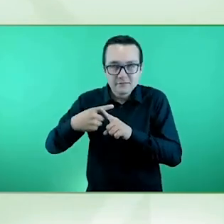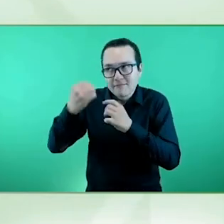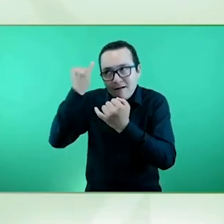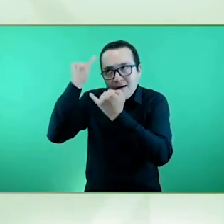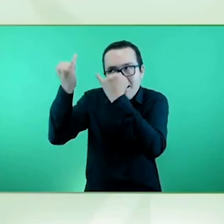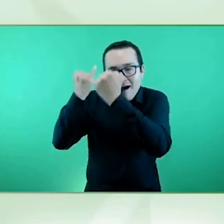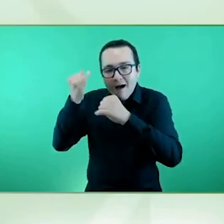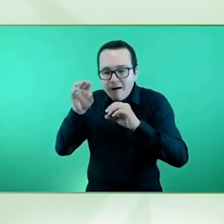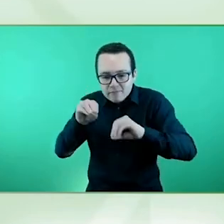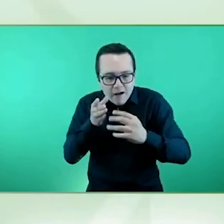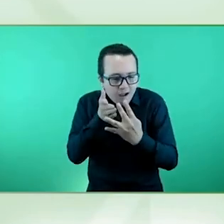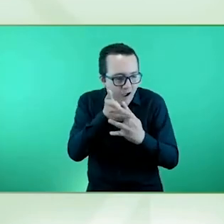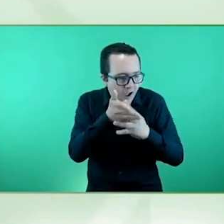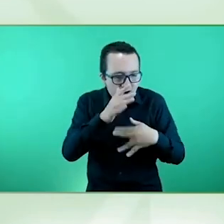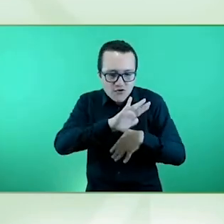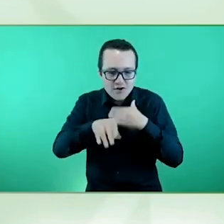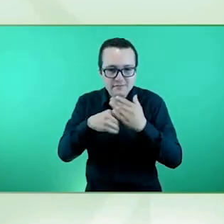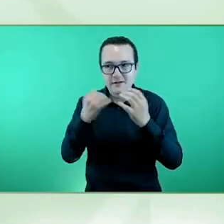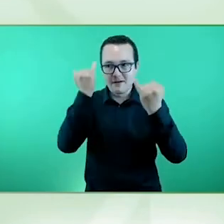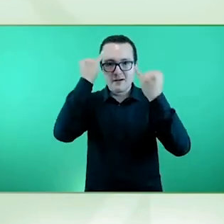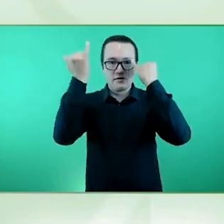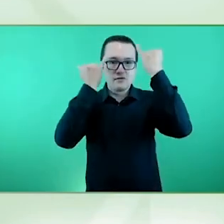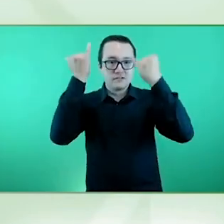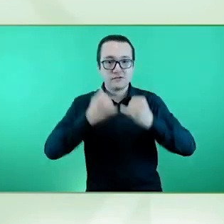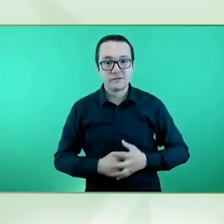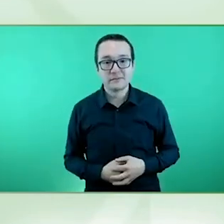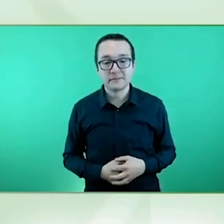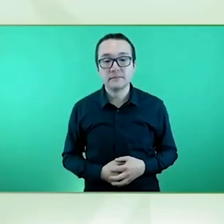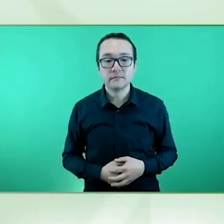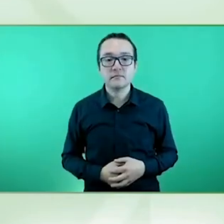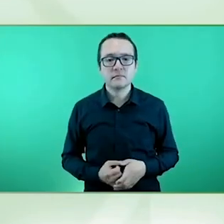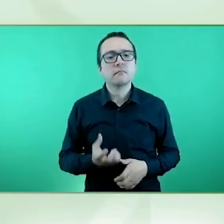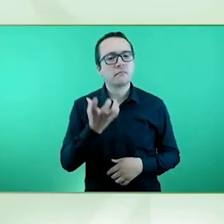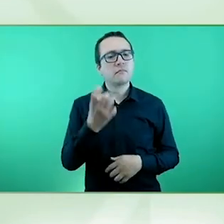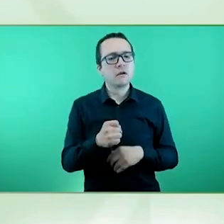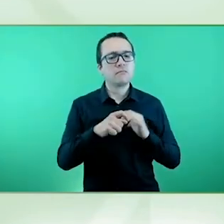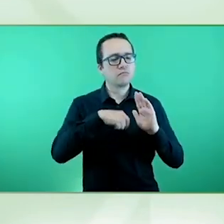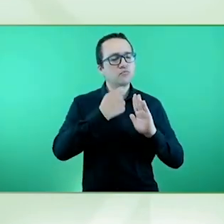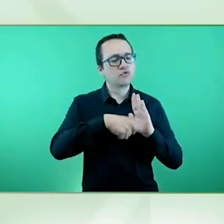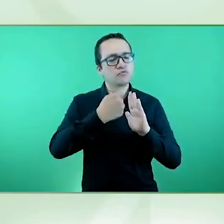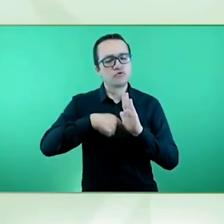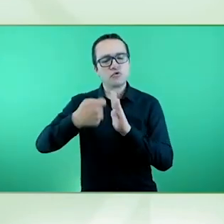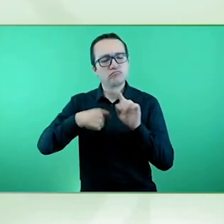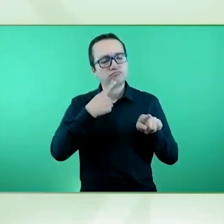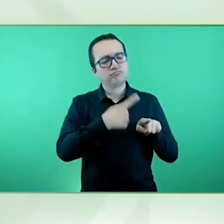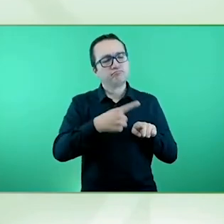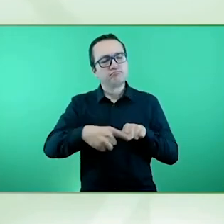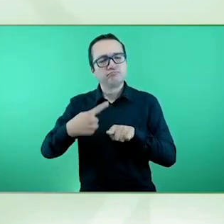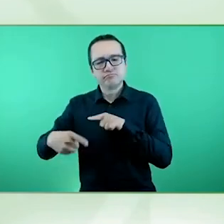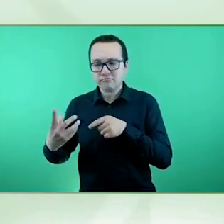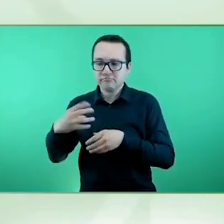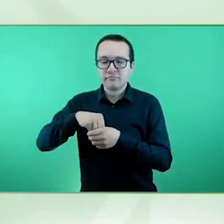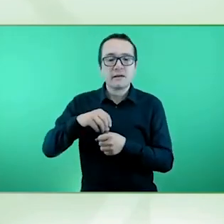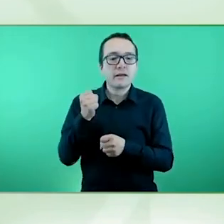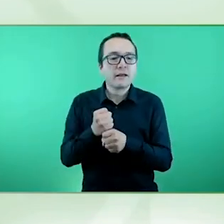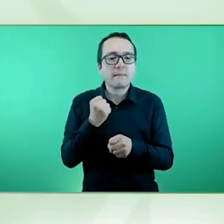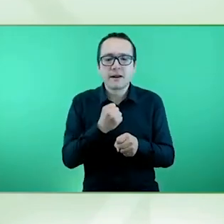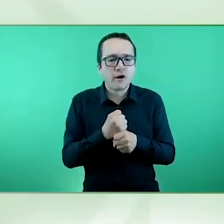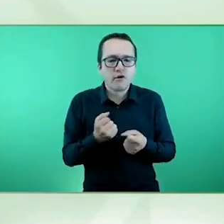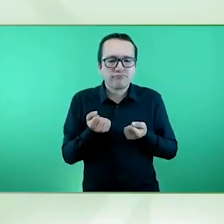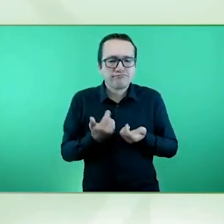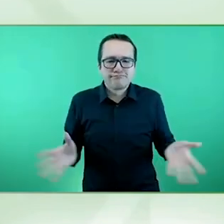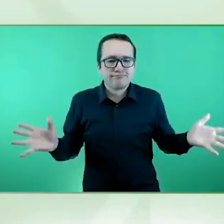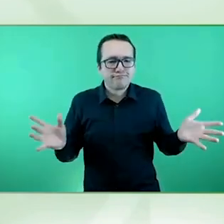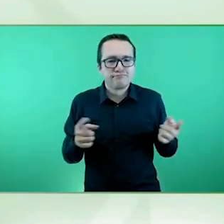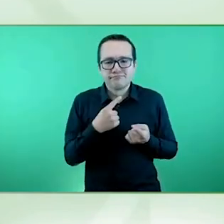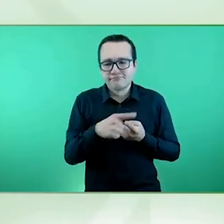muchísimos proyectos. Nosotros, nuestra misión es sobre todo el empleo en cualquier ámbito de las personas que tenemos